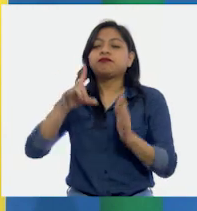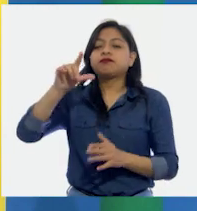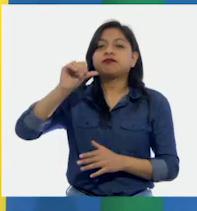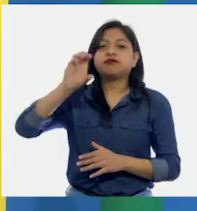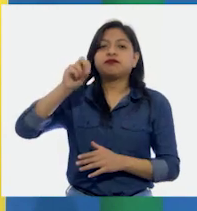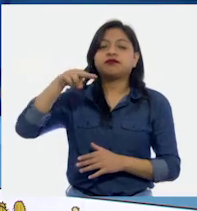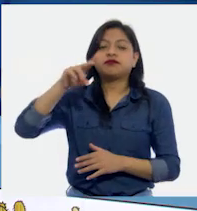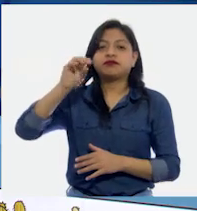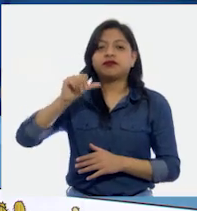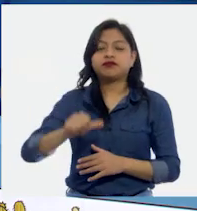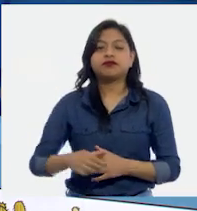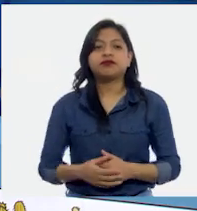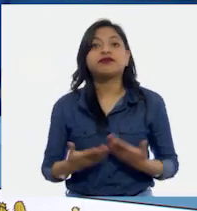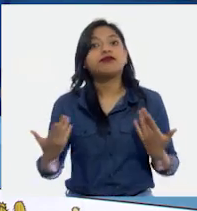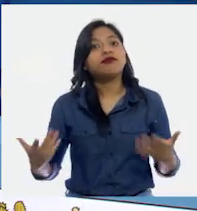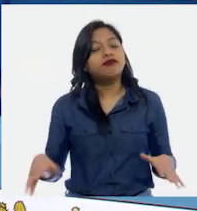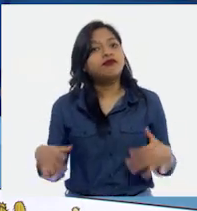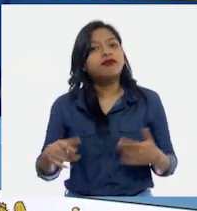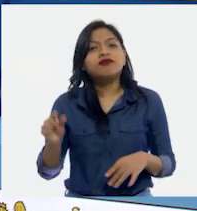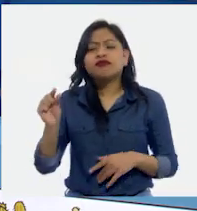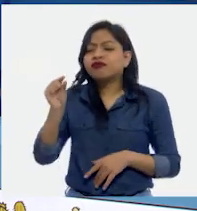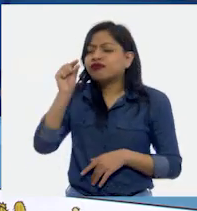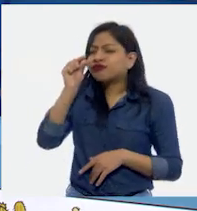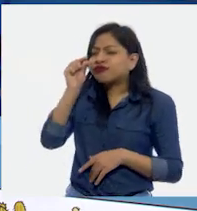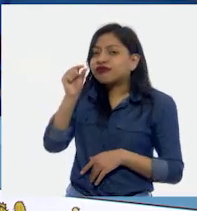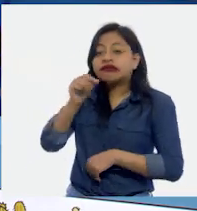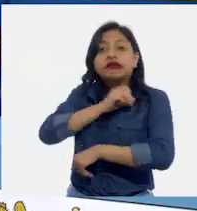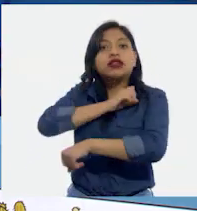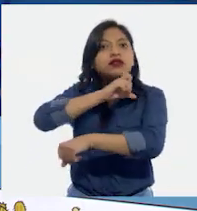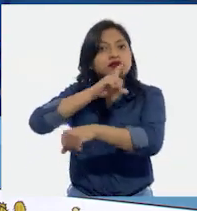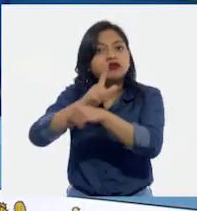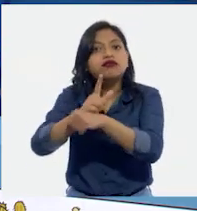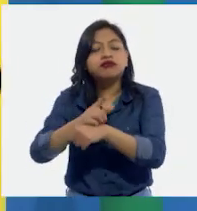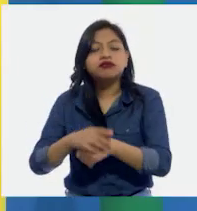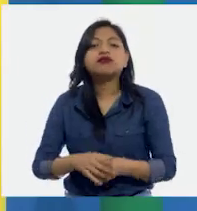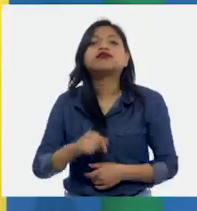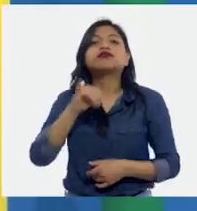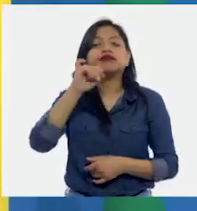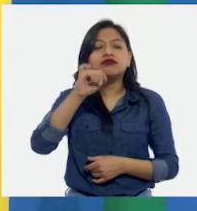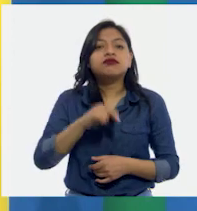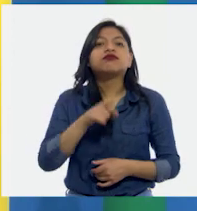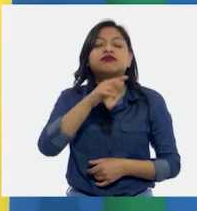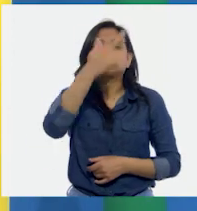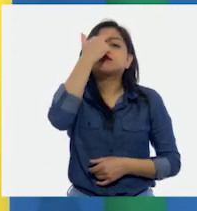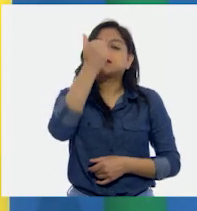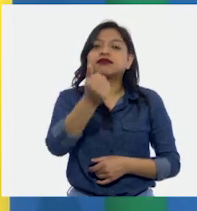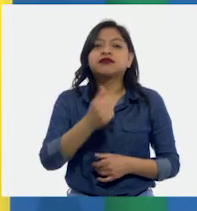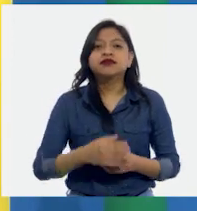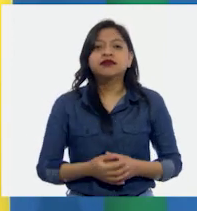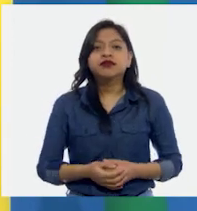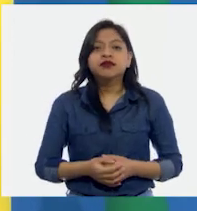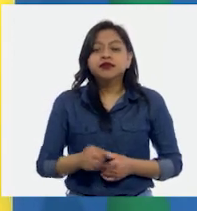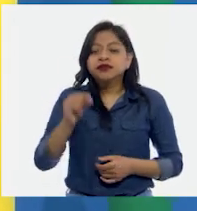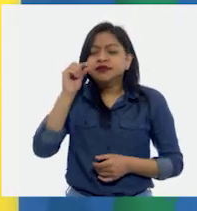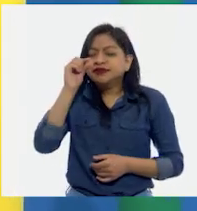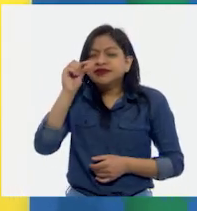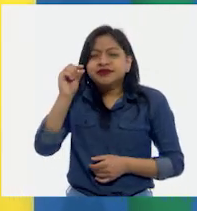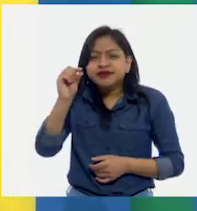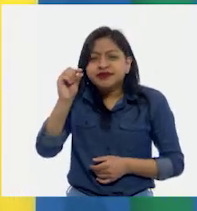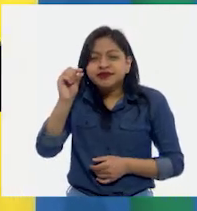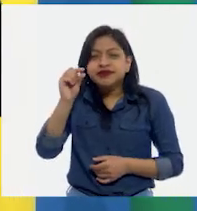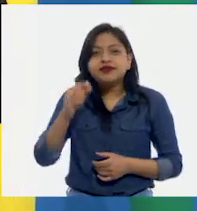Pues es impresionante ver qué pequeña y especial es. Tienes mucha razón por lo pequeña que es.